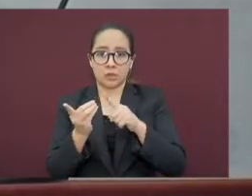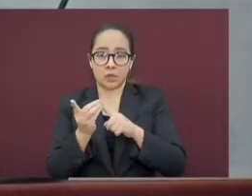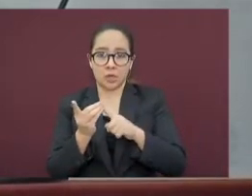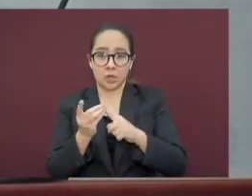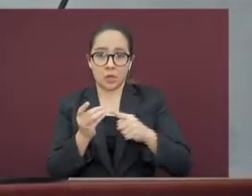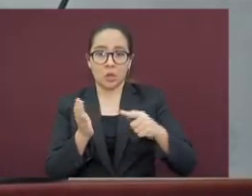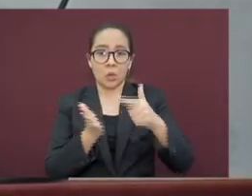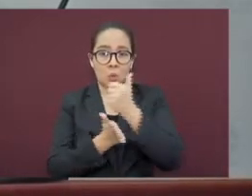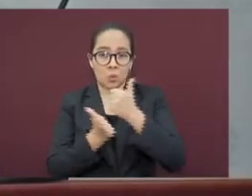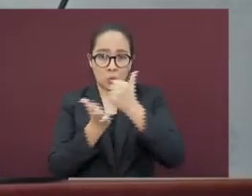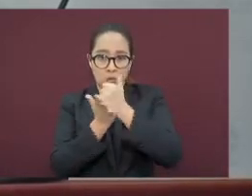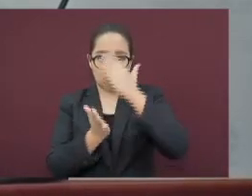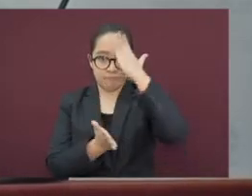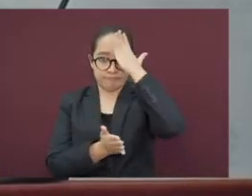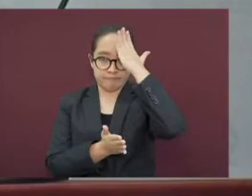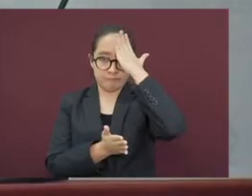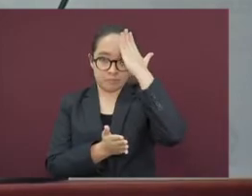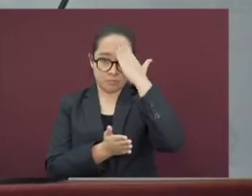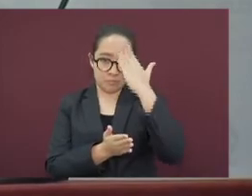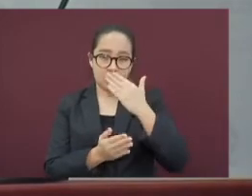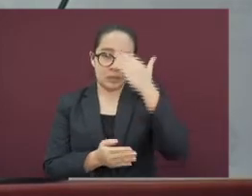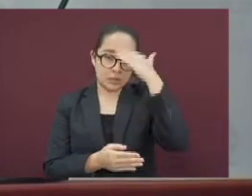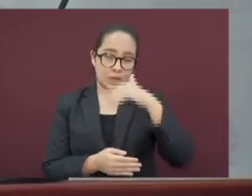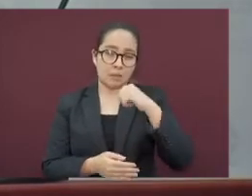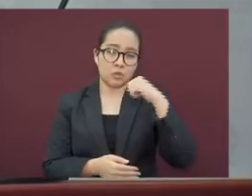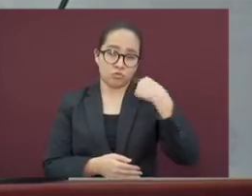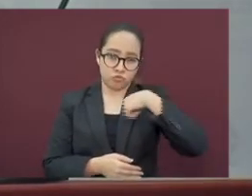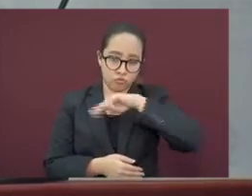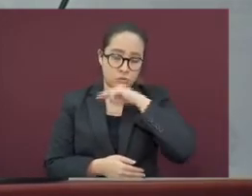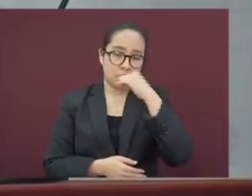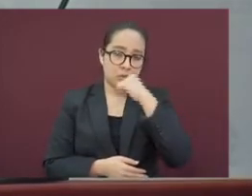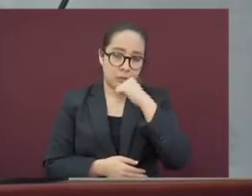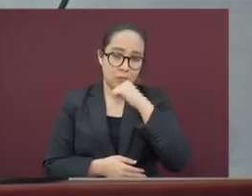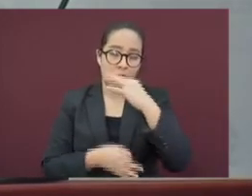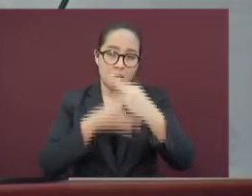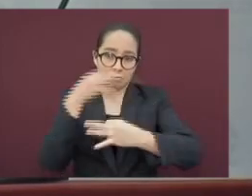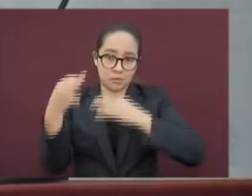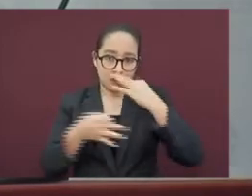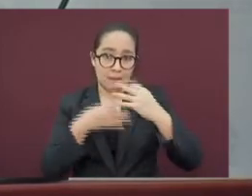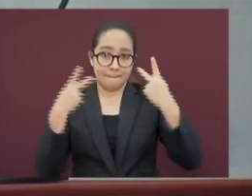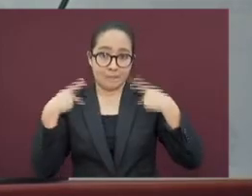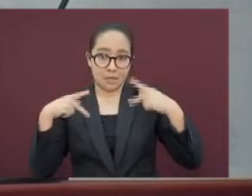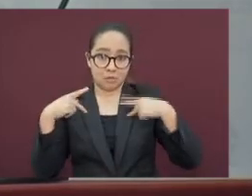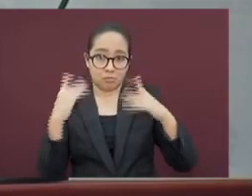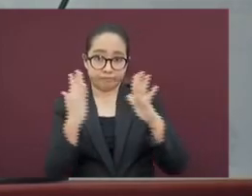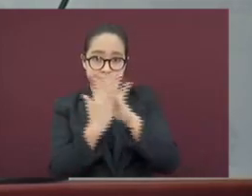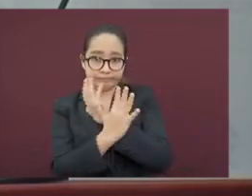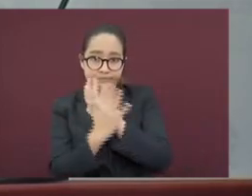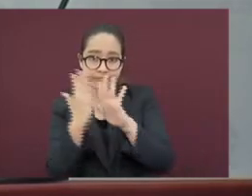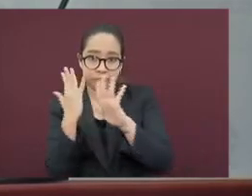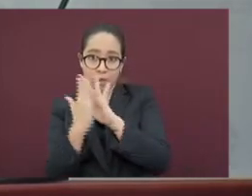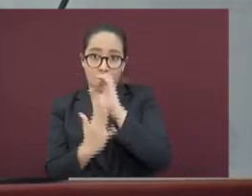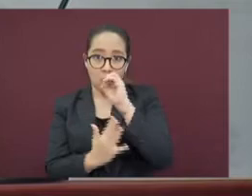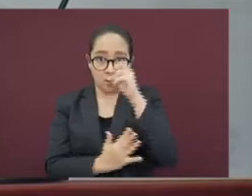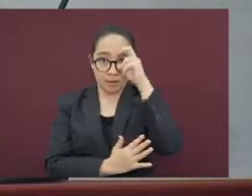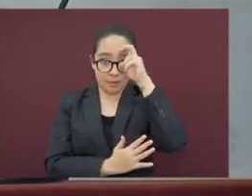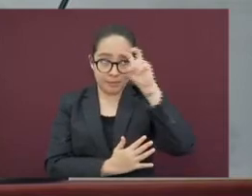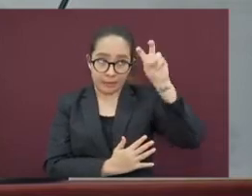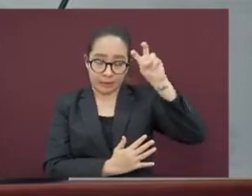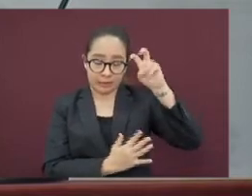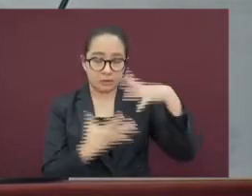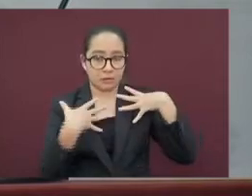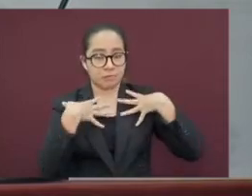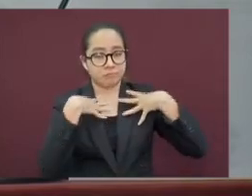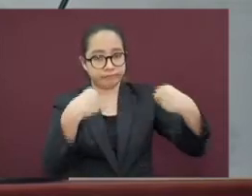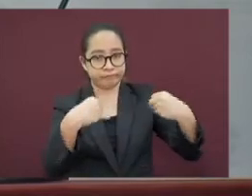insistiendo, los movimientos de población están contribuyendo a la dispersión hacia otros municipios, de